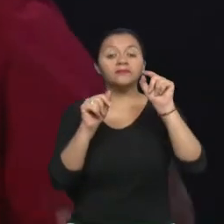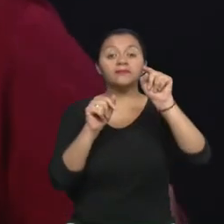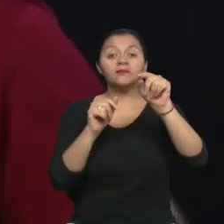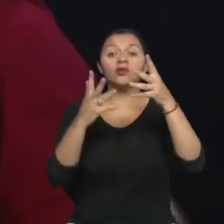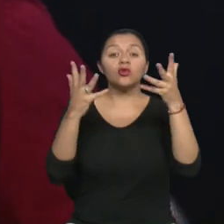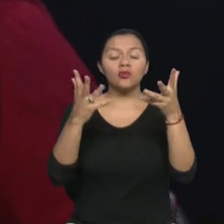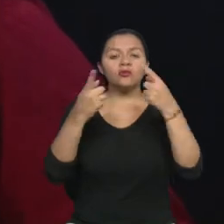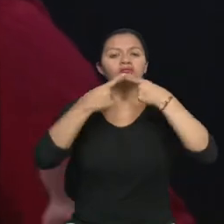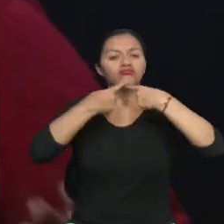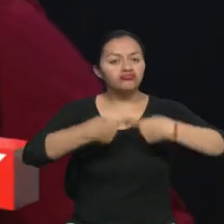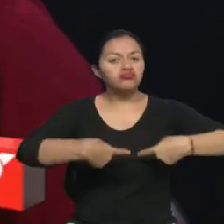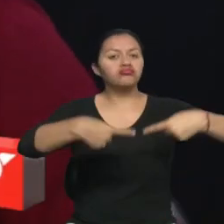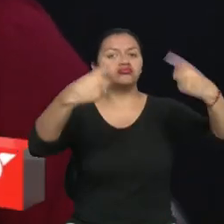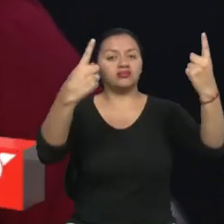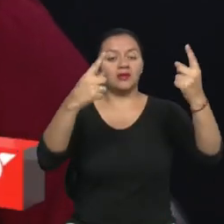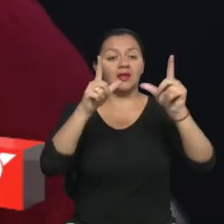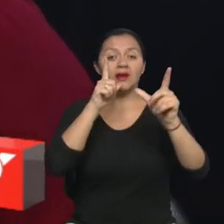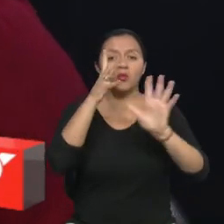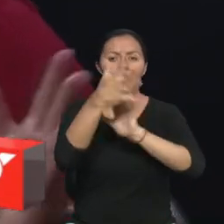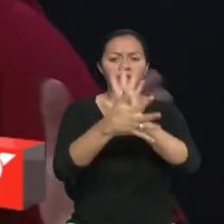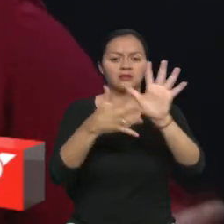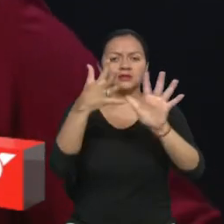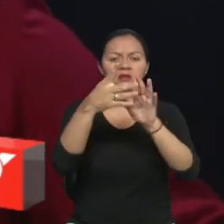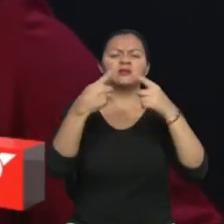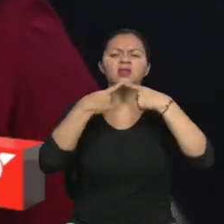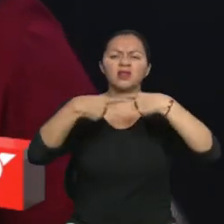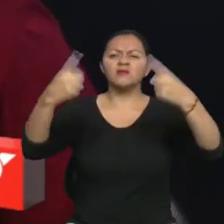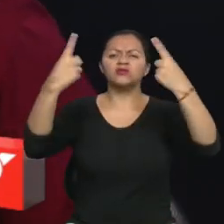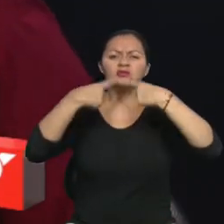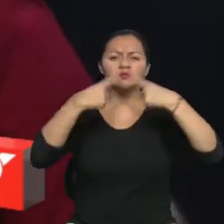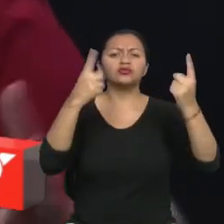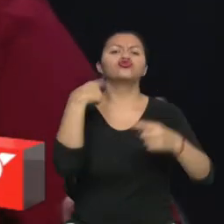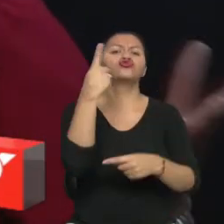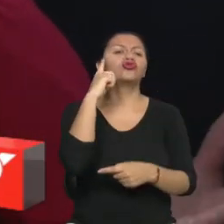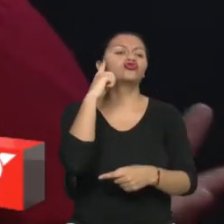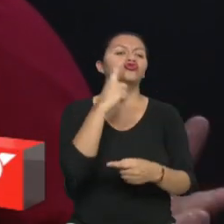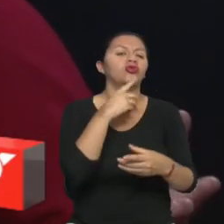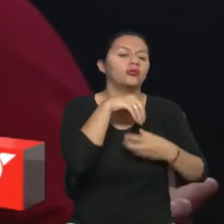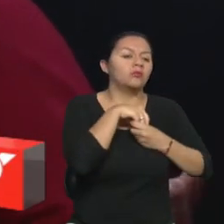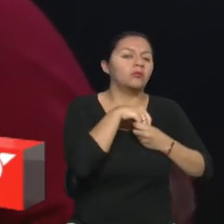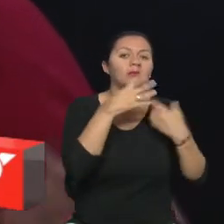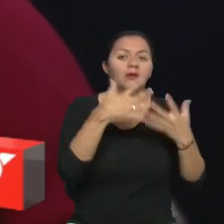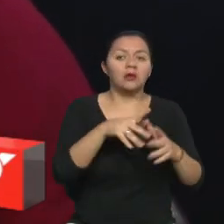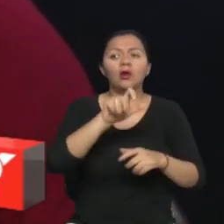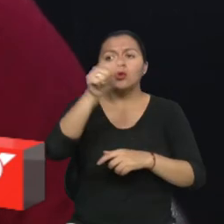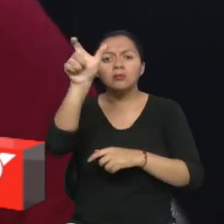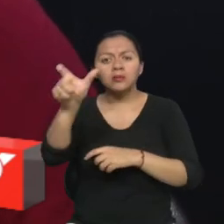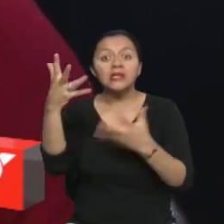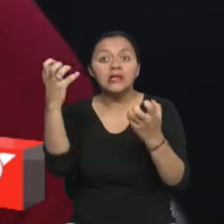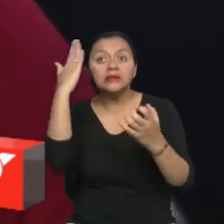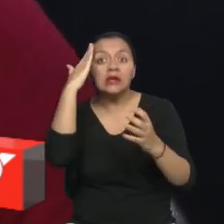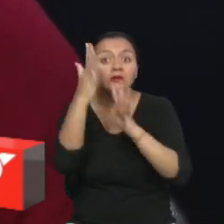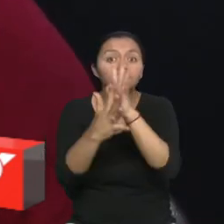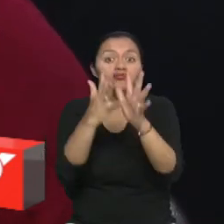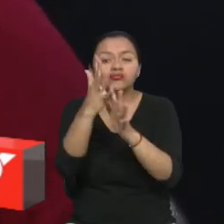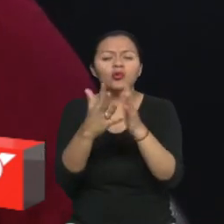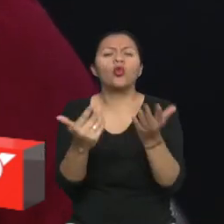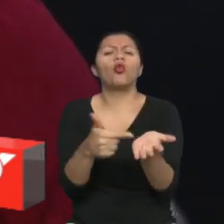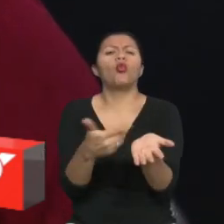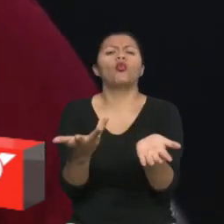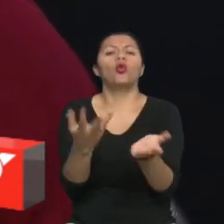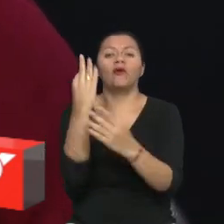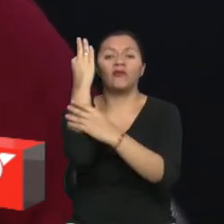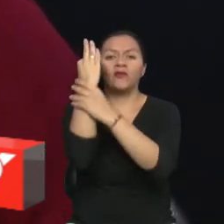difundir de mejor manera la lengua de señas, no solamente a personas sordas, sino también a la ciudadanía que se interesa en aprender. ¿Qué mecanismo ustedes, como